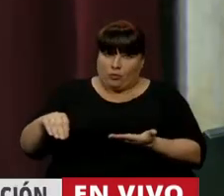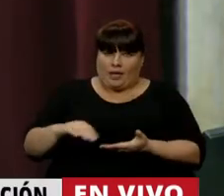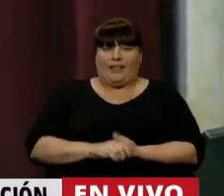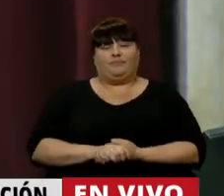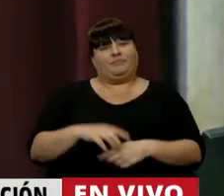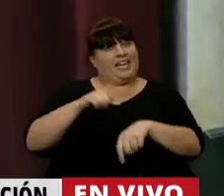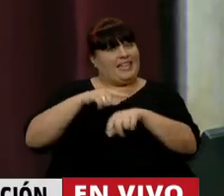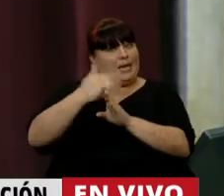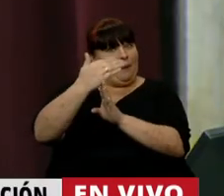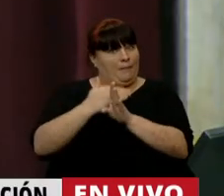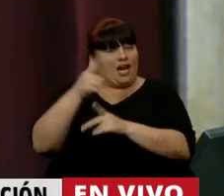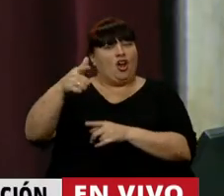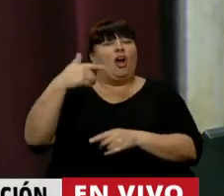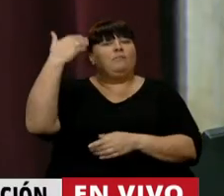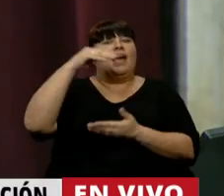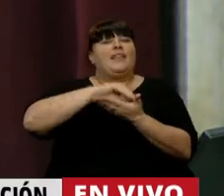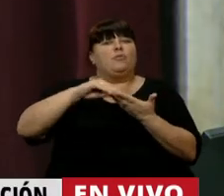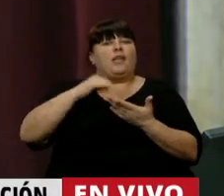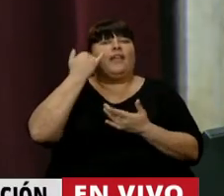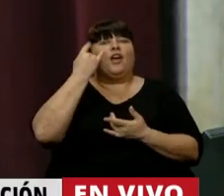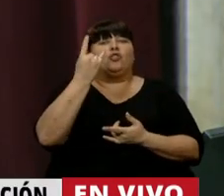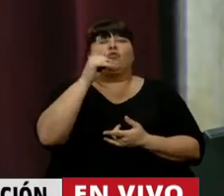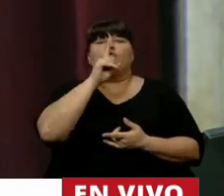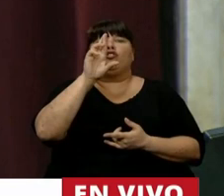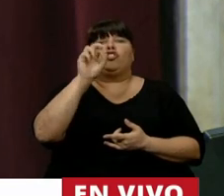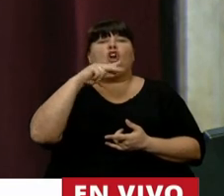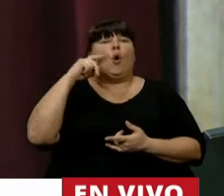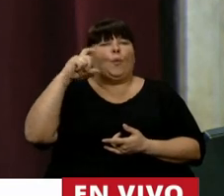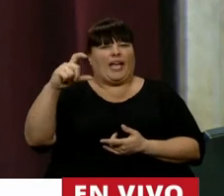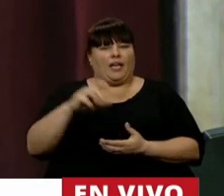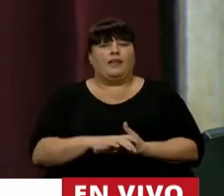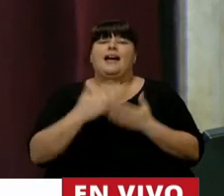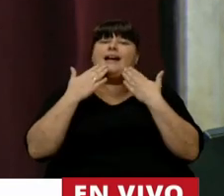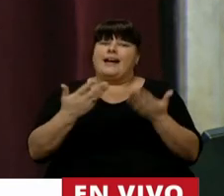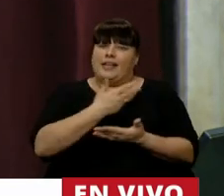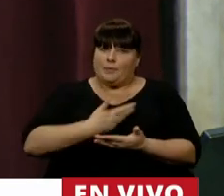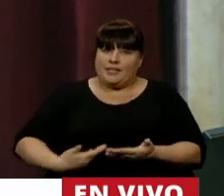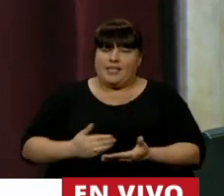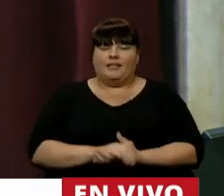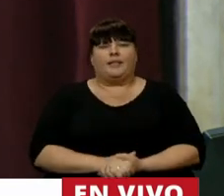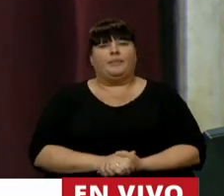Con el descuento del tiempo, tiene la palabra la diputada Jutrovic. Gracias, presidente.